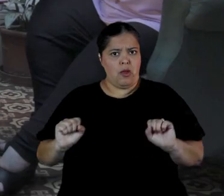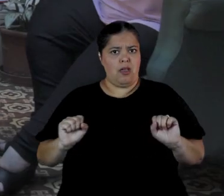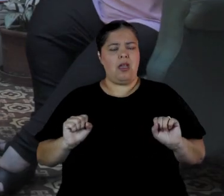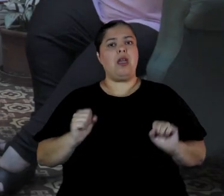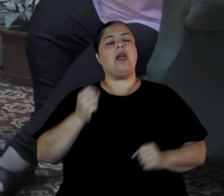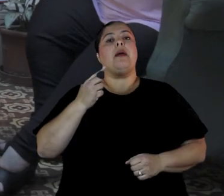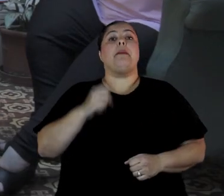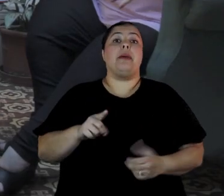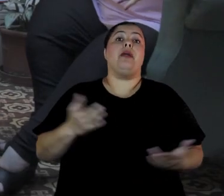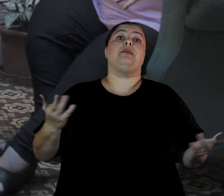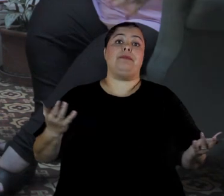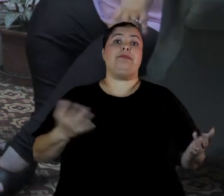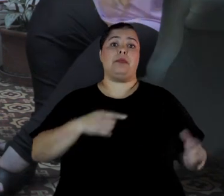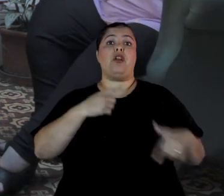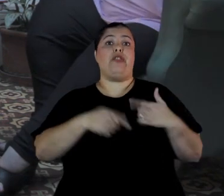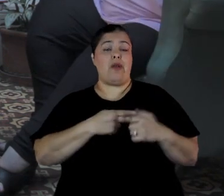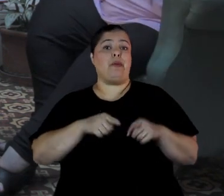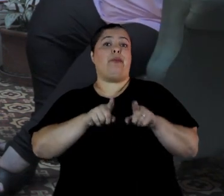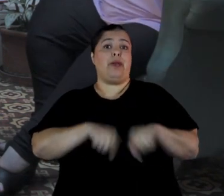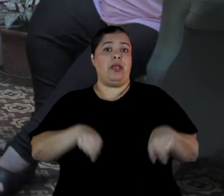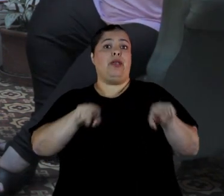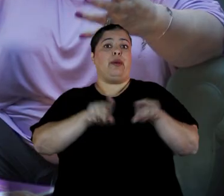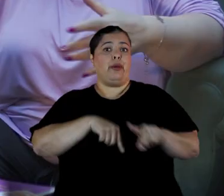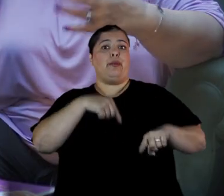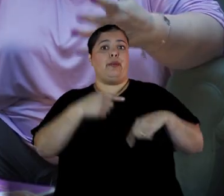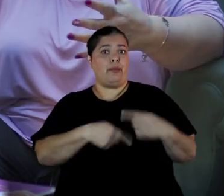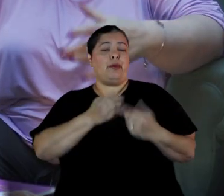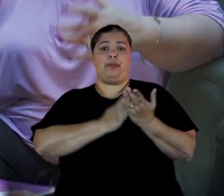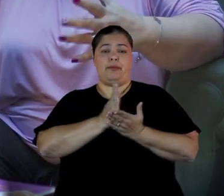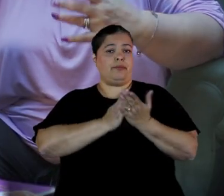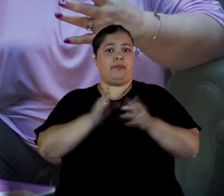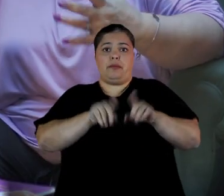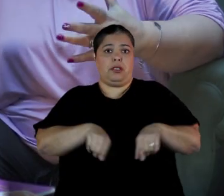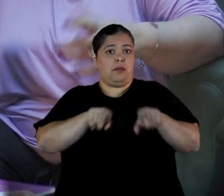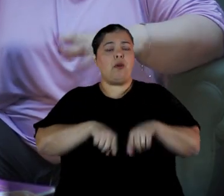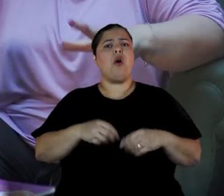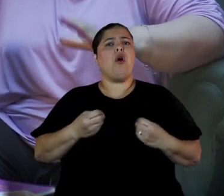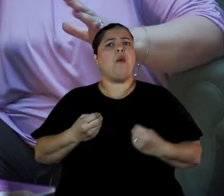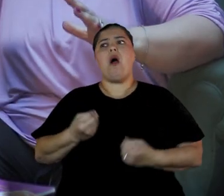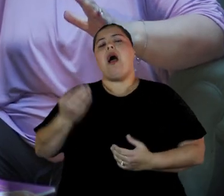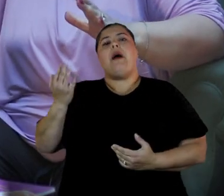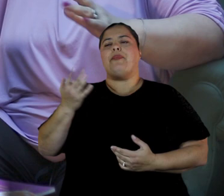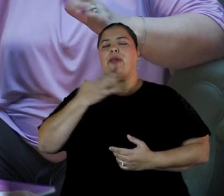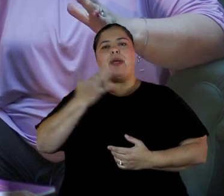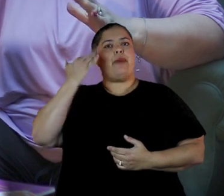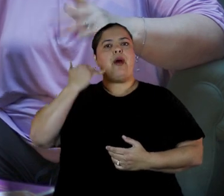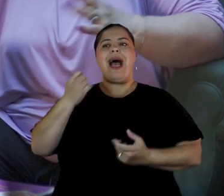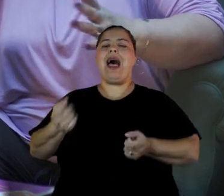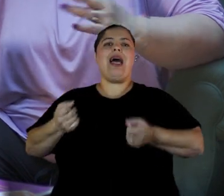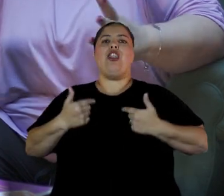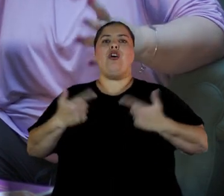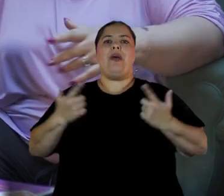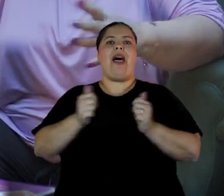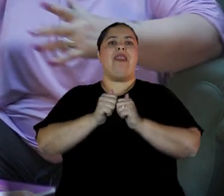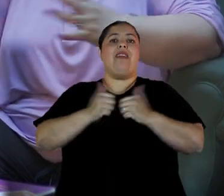seguimos en la misma historia. Como aquello de que, ah, no me da el divorcio. ¿Por qué? Tengo miedo. ¿Por qué?